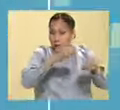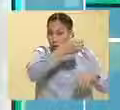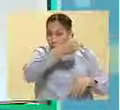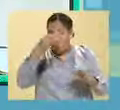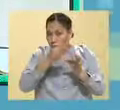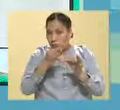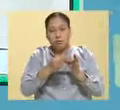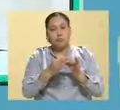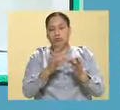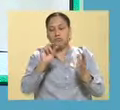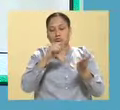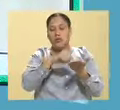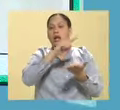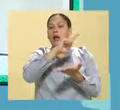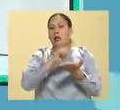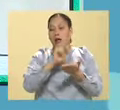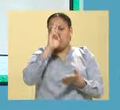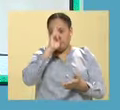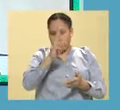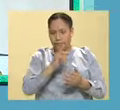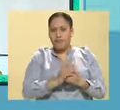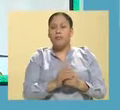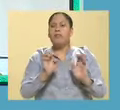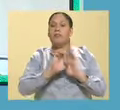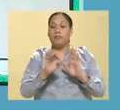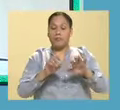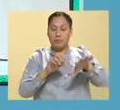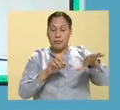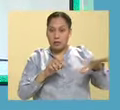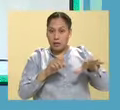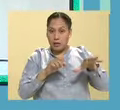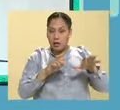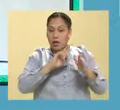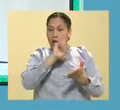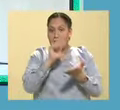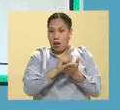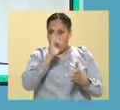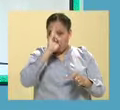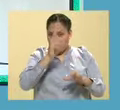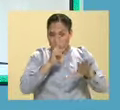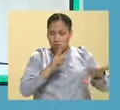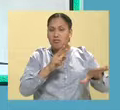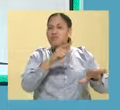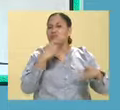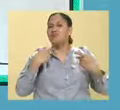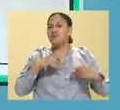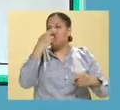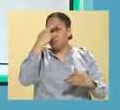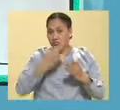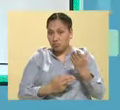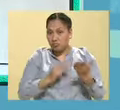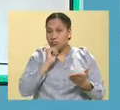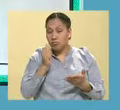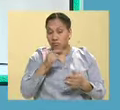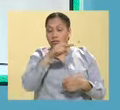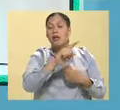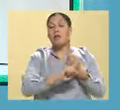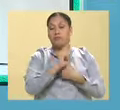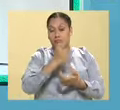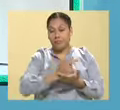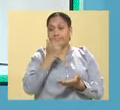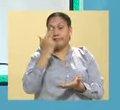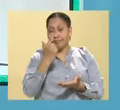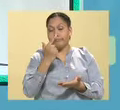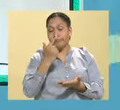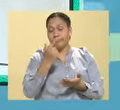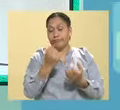la prohibición expresa de la ley. Si esta prohibición expresa de la ley fuera violada, viene un delito que es